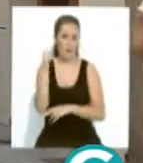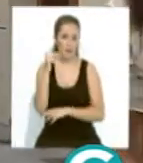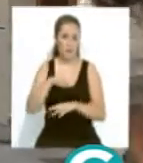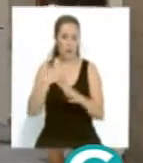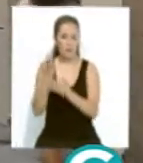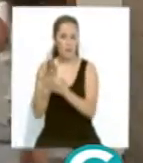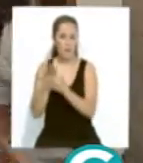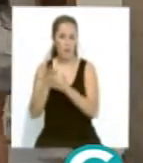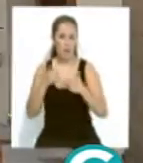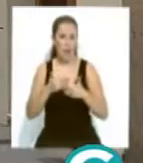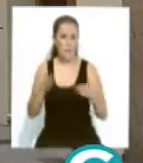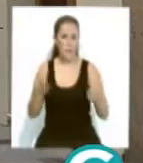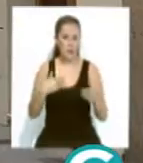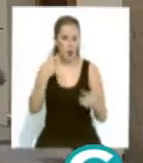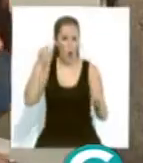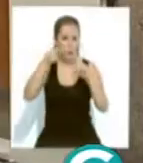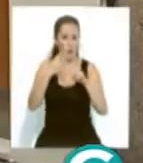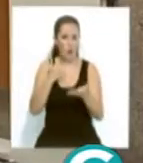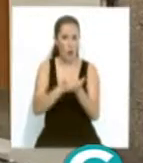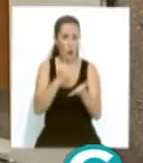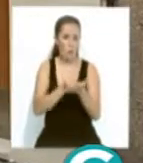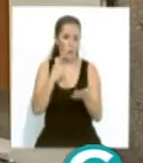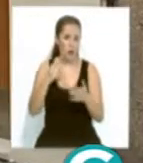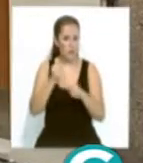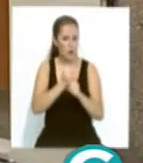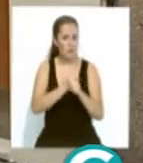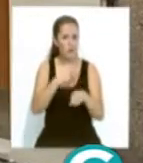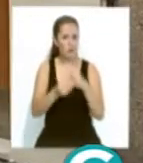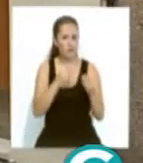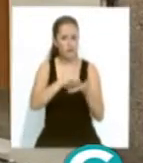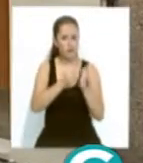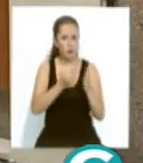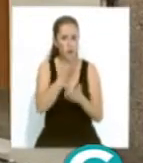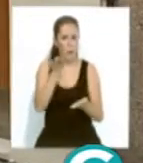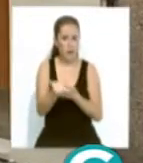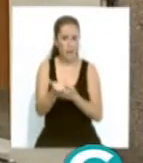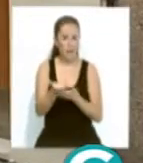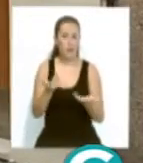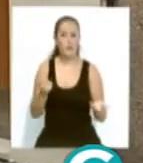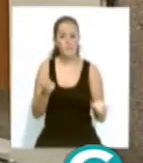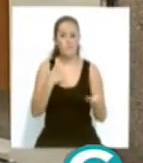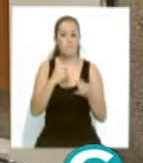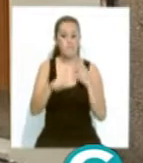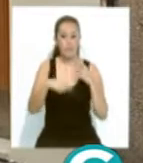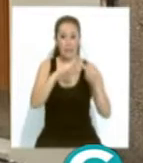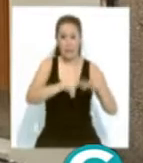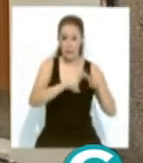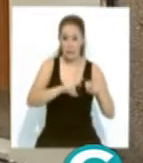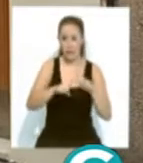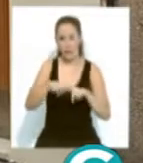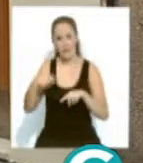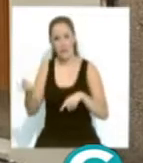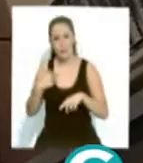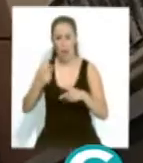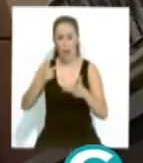permiso de apertura, con el objetivo de comprobar que los trabajos correspondían al proyecto presentado. Tras la inspección y sin haber recibido